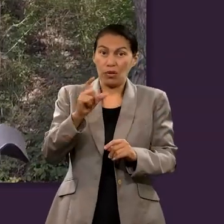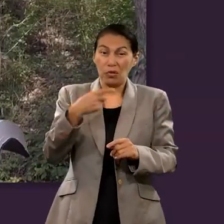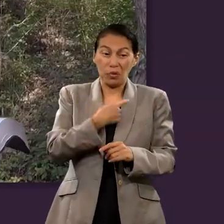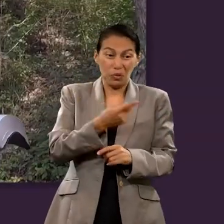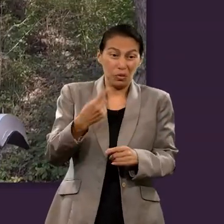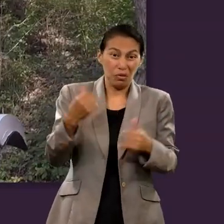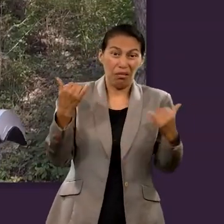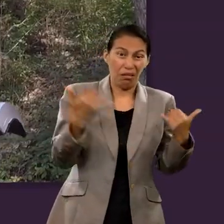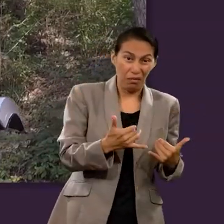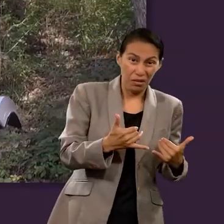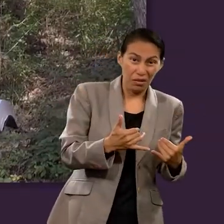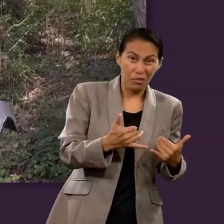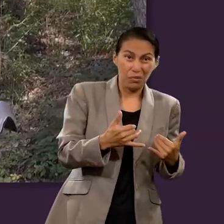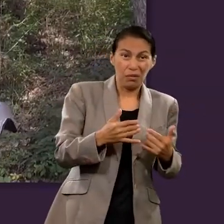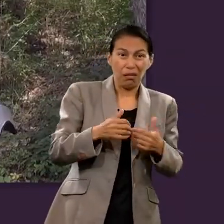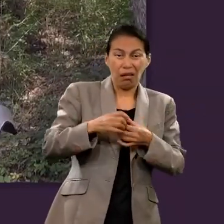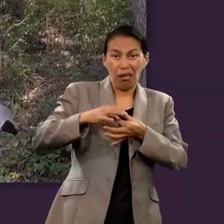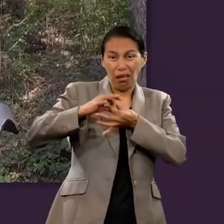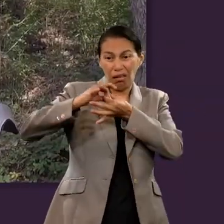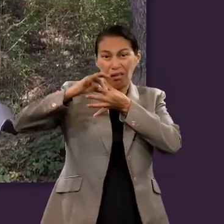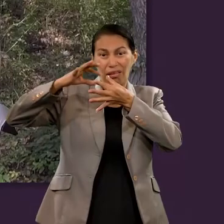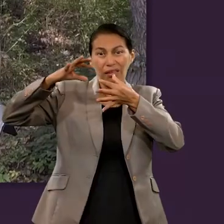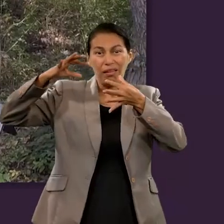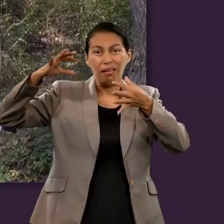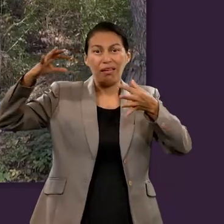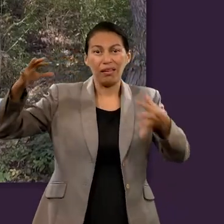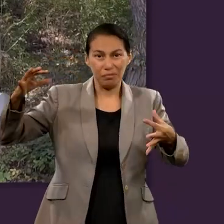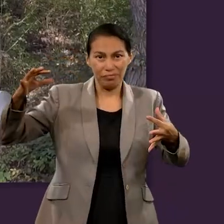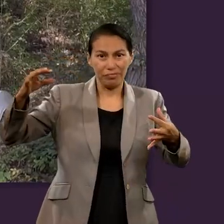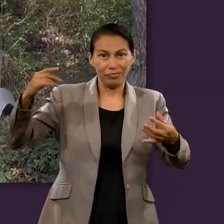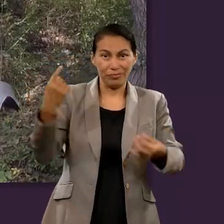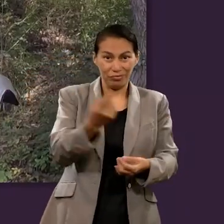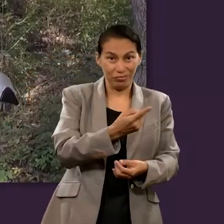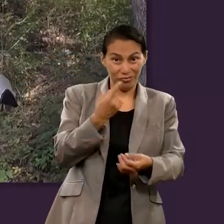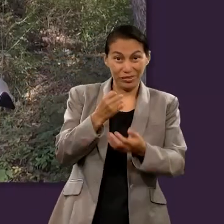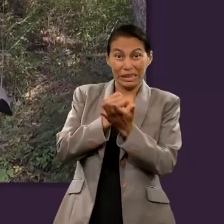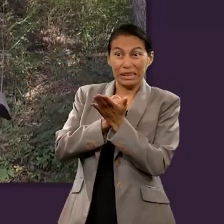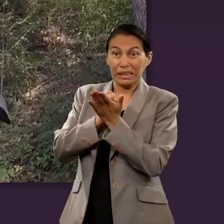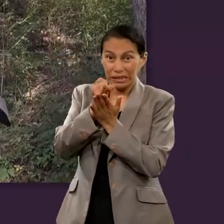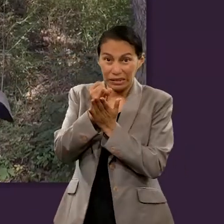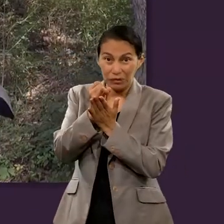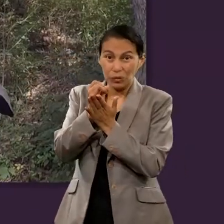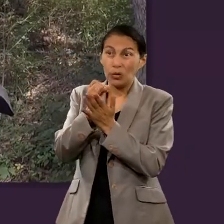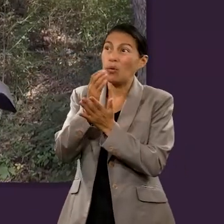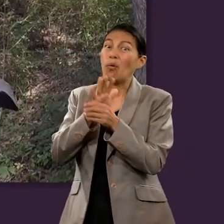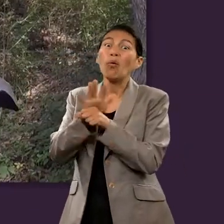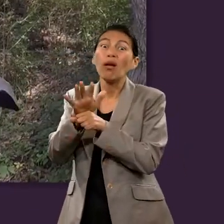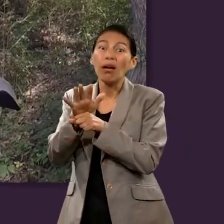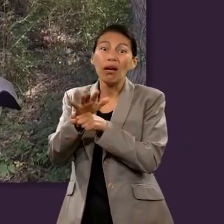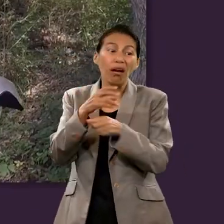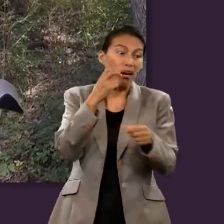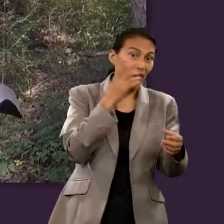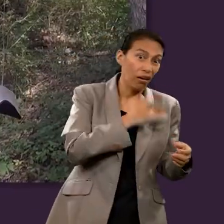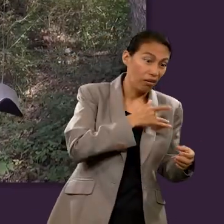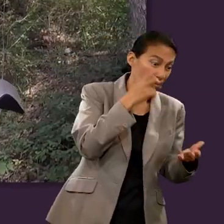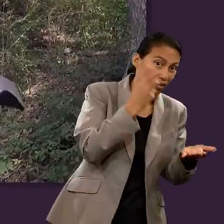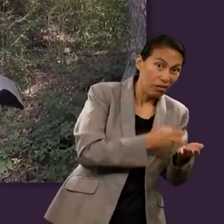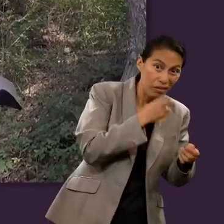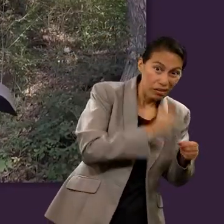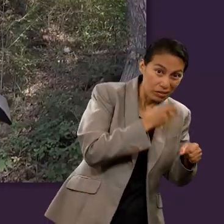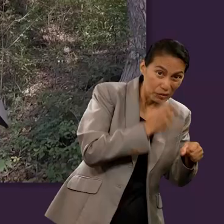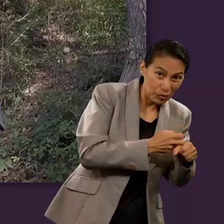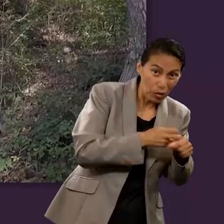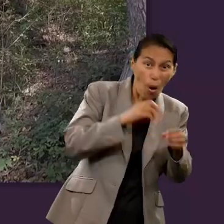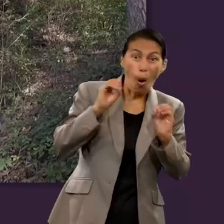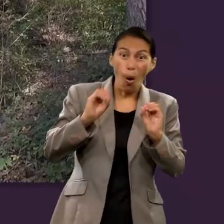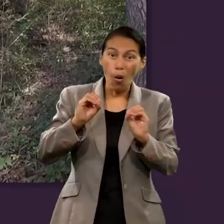y cada vez que desobedeces se prepara el terreno más amplio para una nueva desobediencia es una decisión a